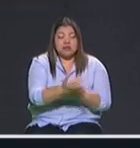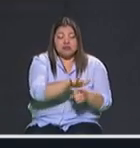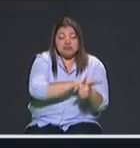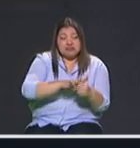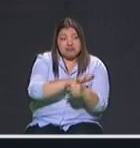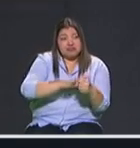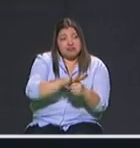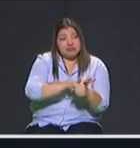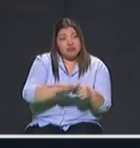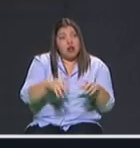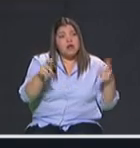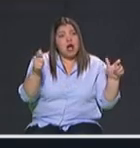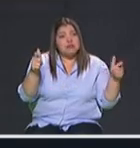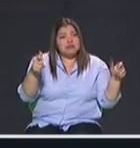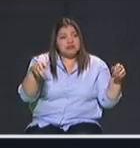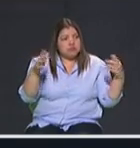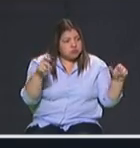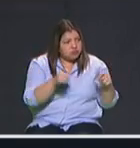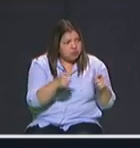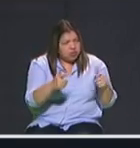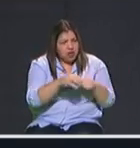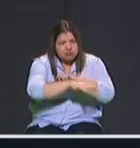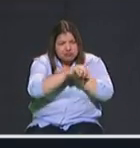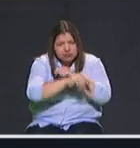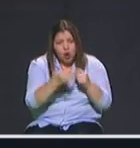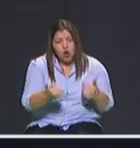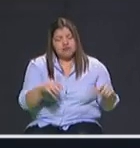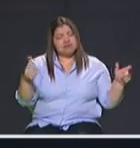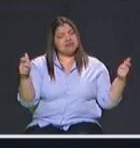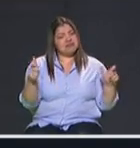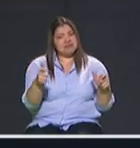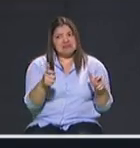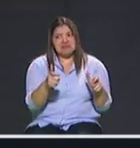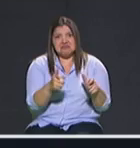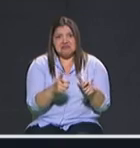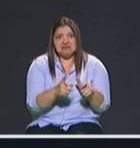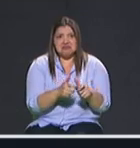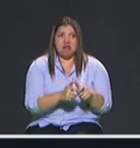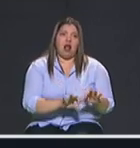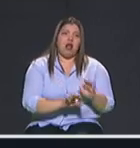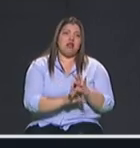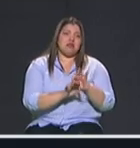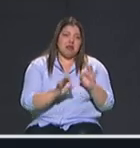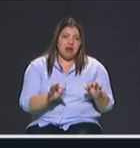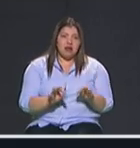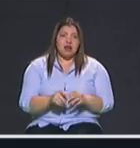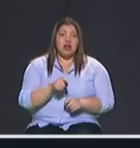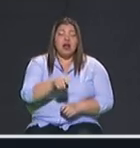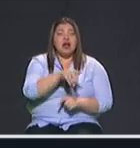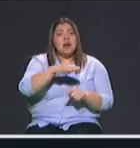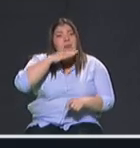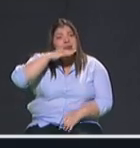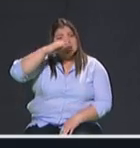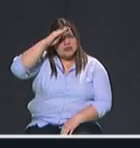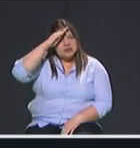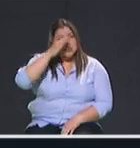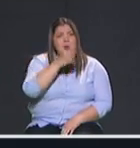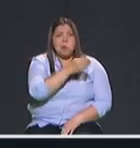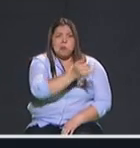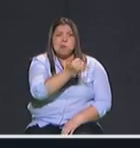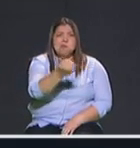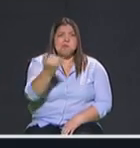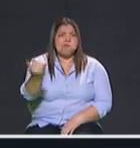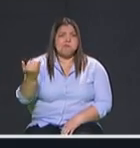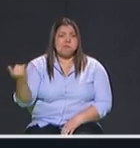el 75% de los homicidios y en general el crimen organizado de los delitos de alto impacto en Medellín son hechos por esas